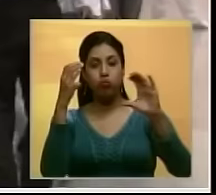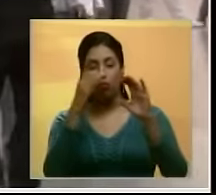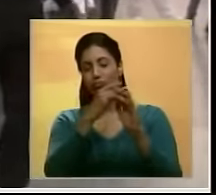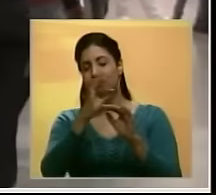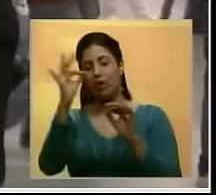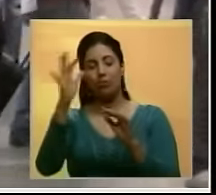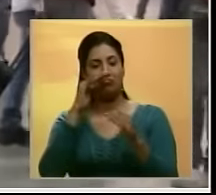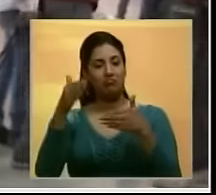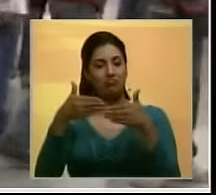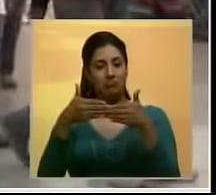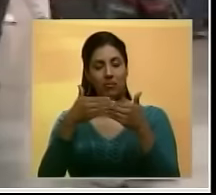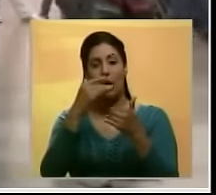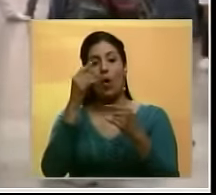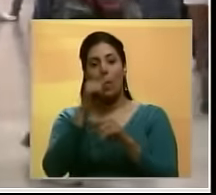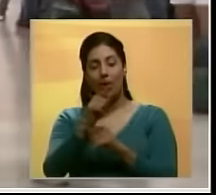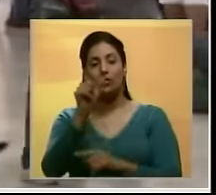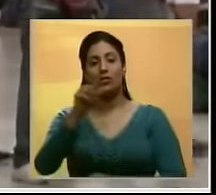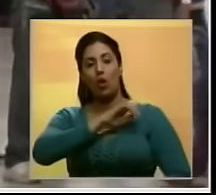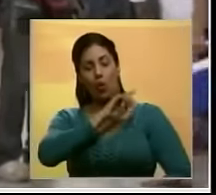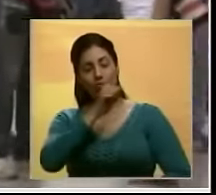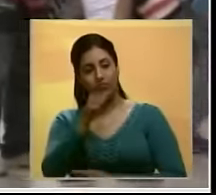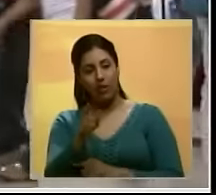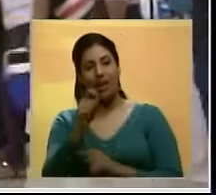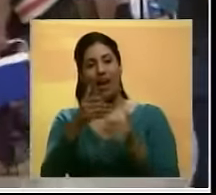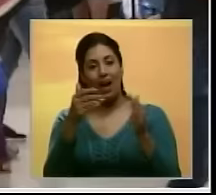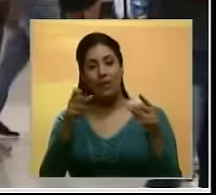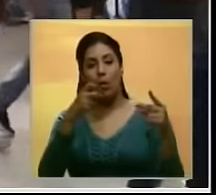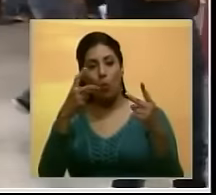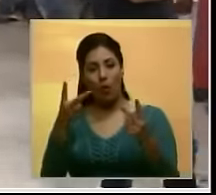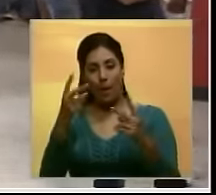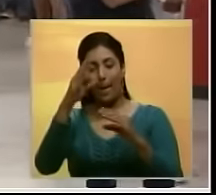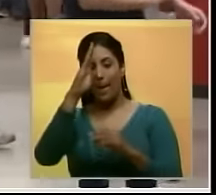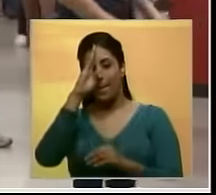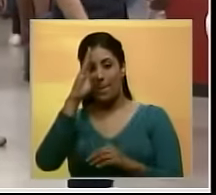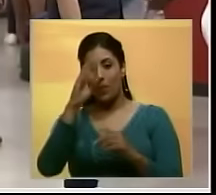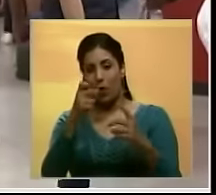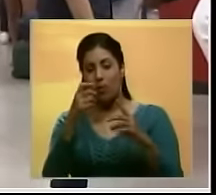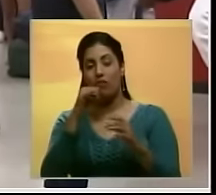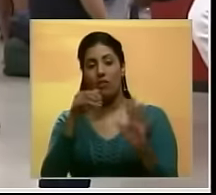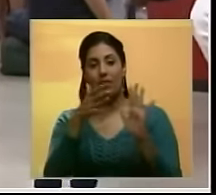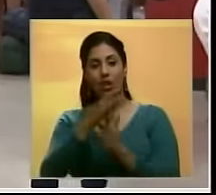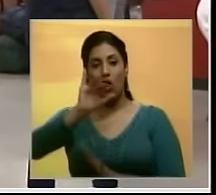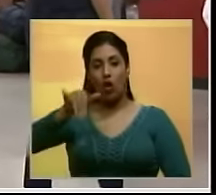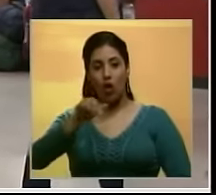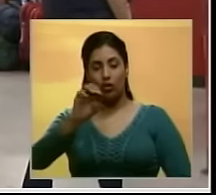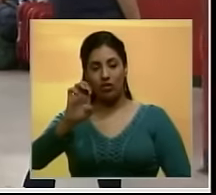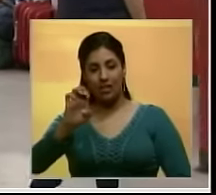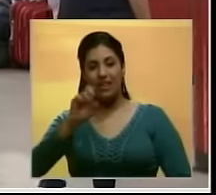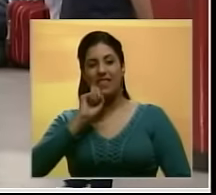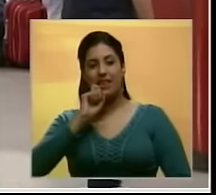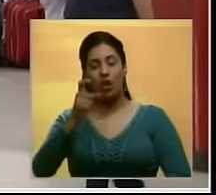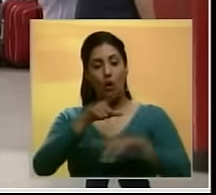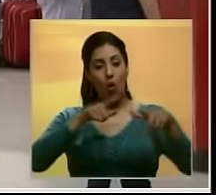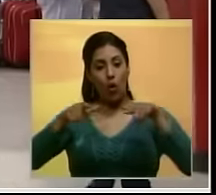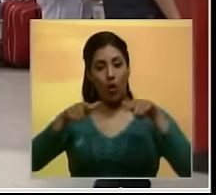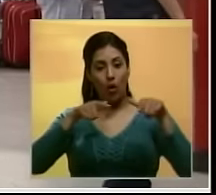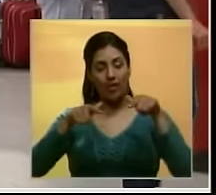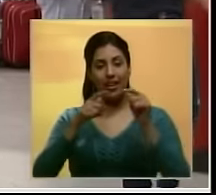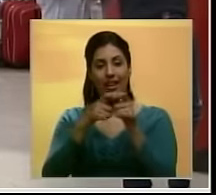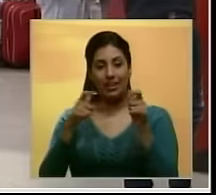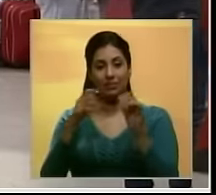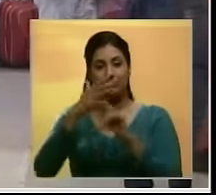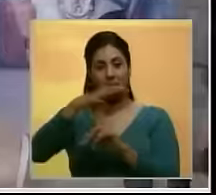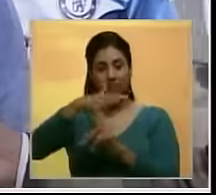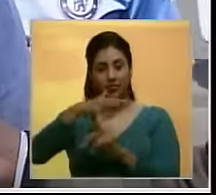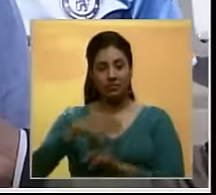largas. Y esto ha obligado a las autoridades a habilitar unidades, según lo informó José Gregorio Franqui, quien es el coordinador general de